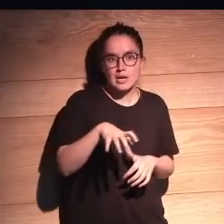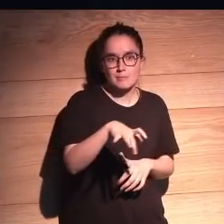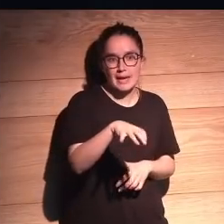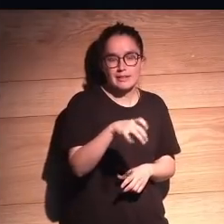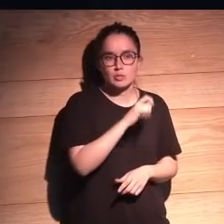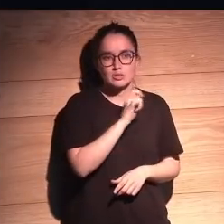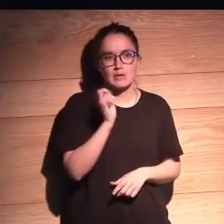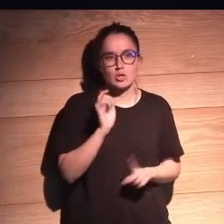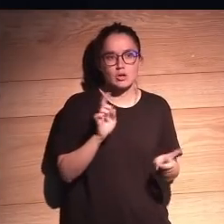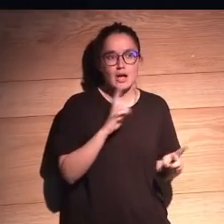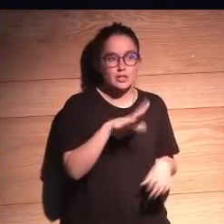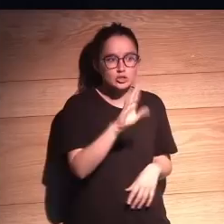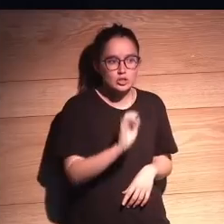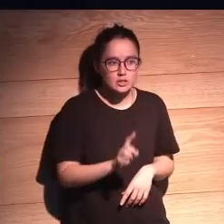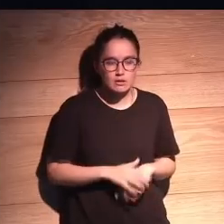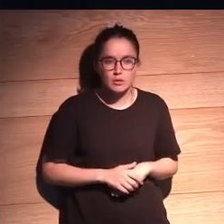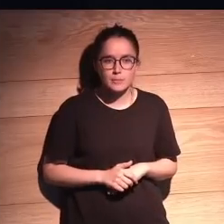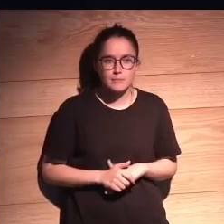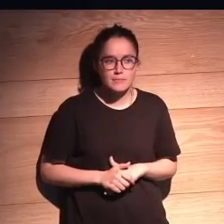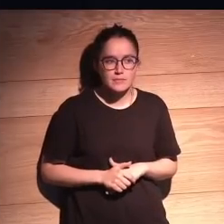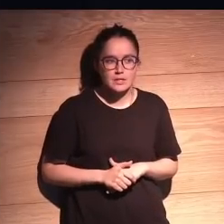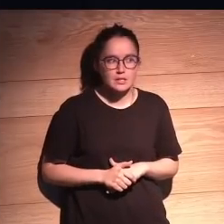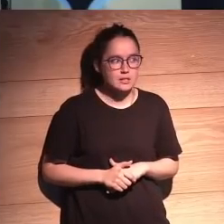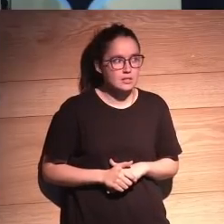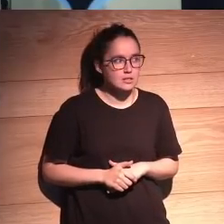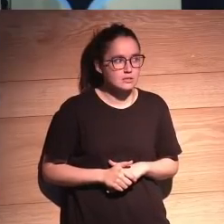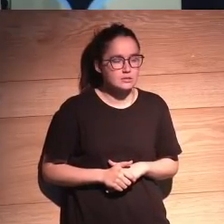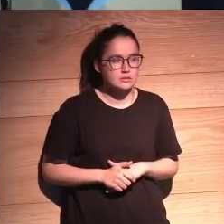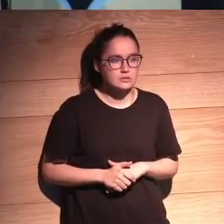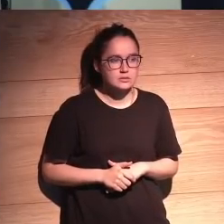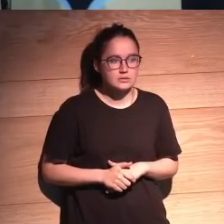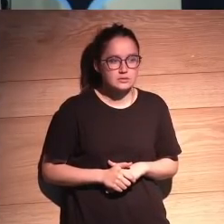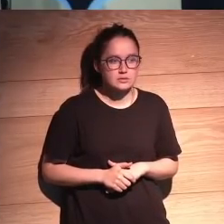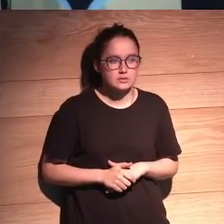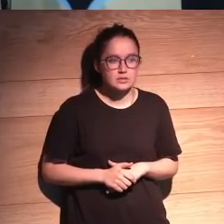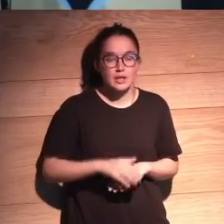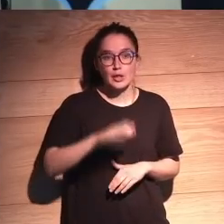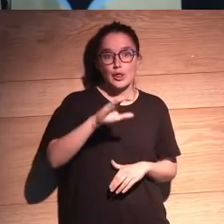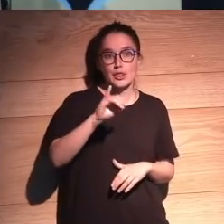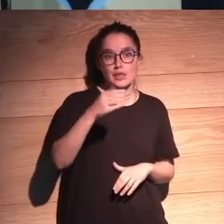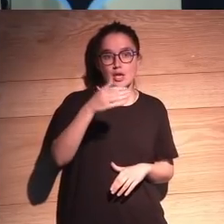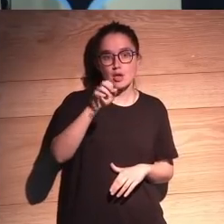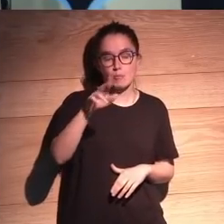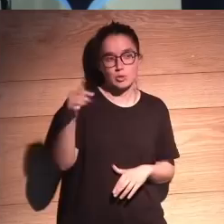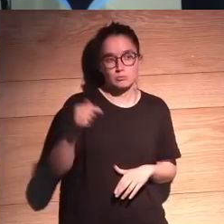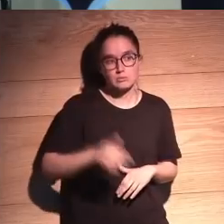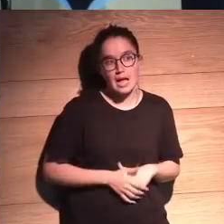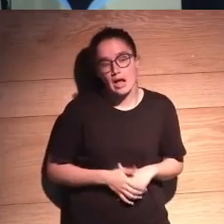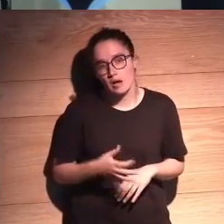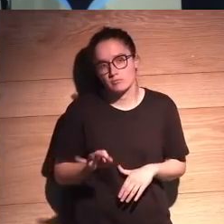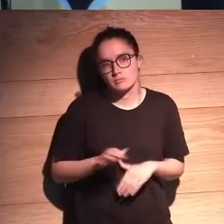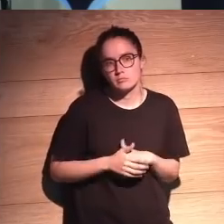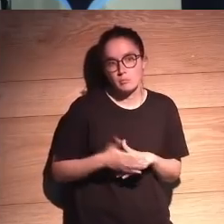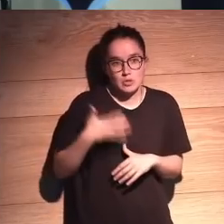especialmente ah no no te entendí entonces las extensiones cíbor ¿perdón? el cíbor el